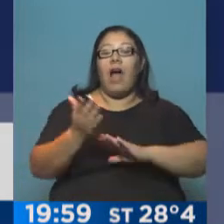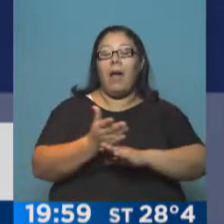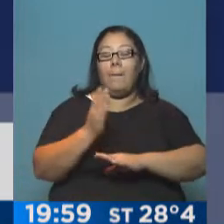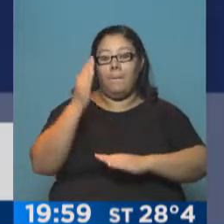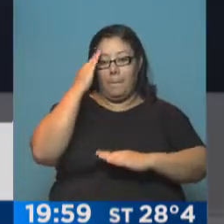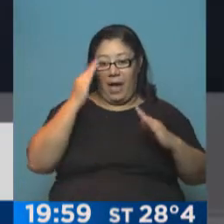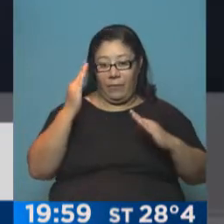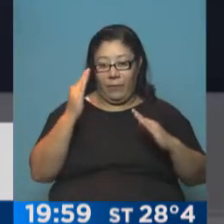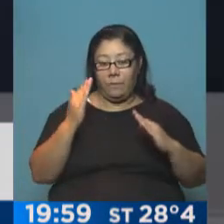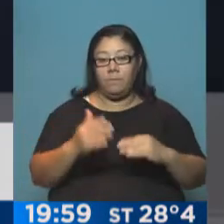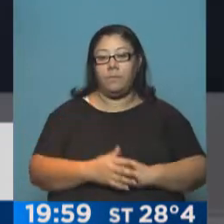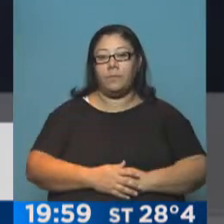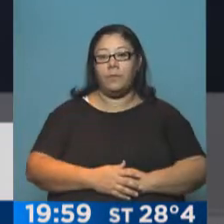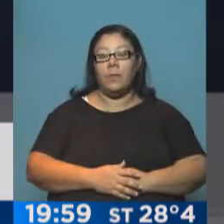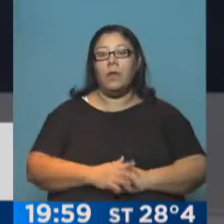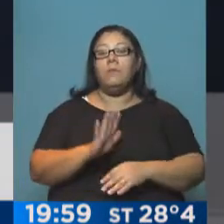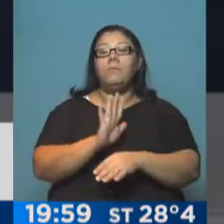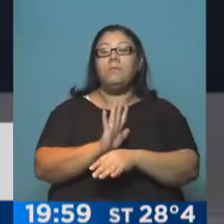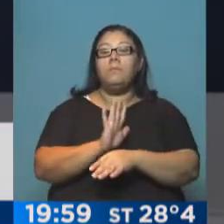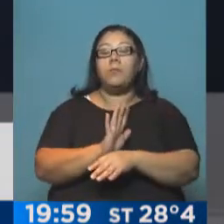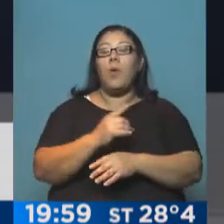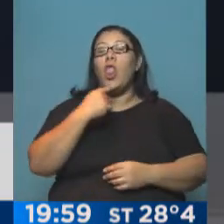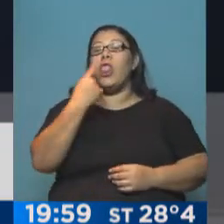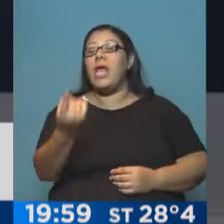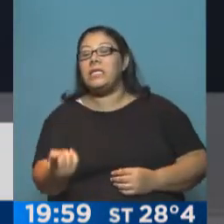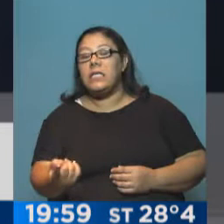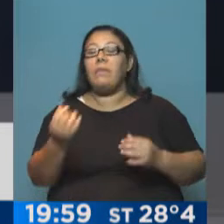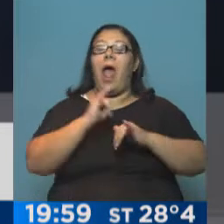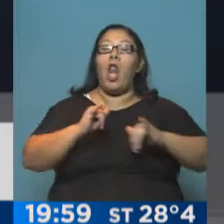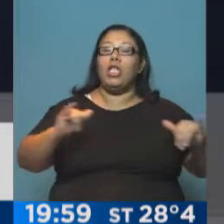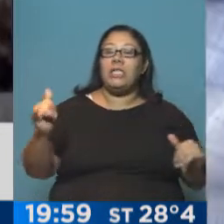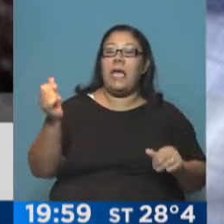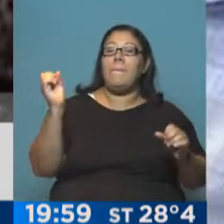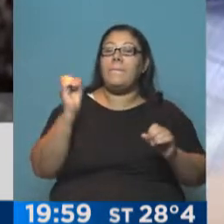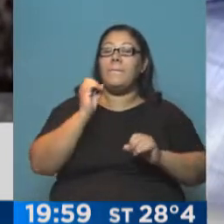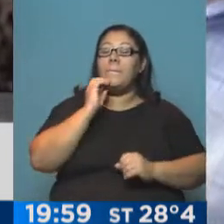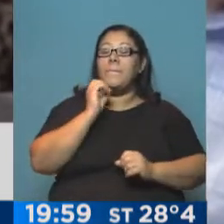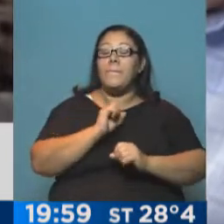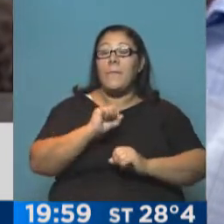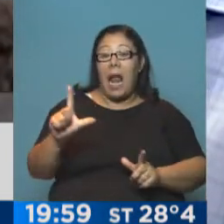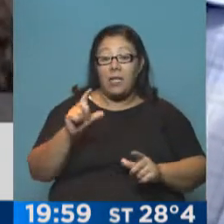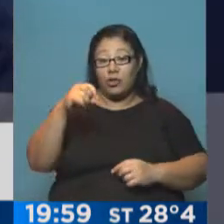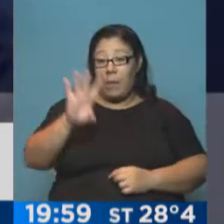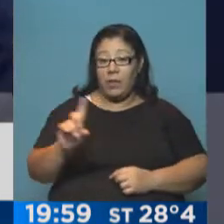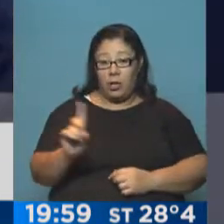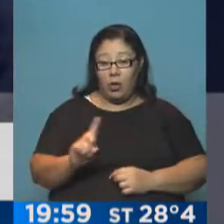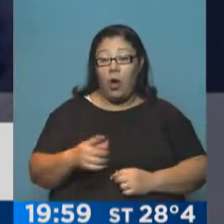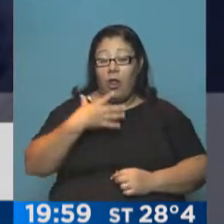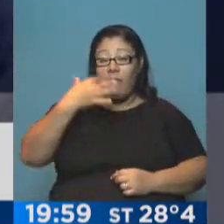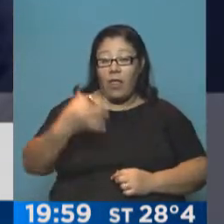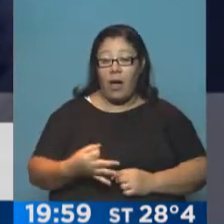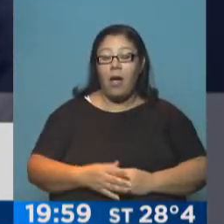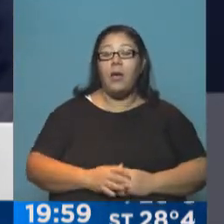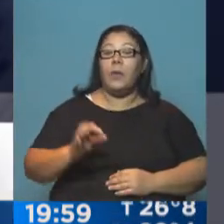no es algo que uno diga simplemente para dar una mala noticia, sino como una expresión de la realidad. Esto es porque en los últimos